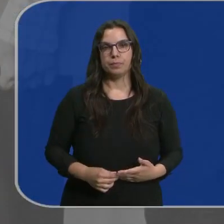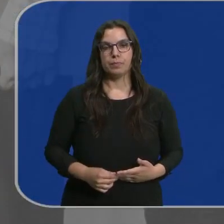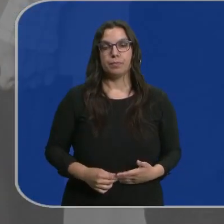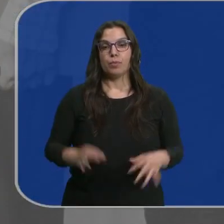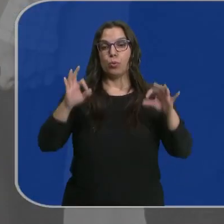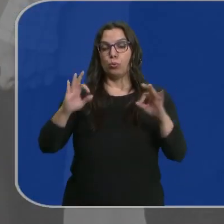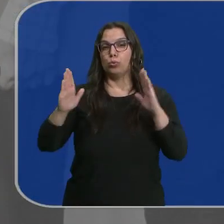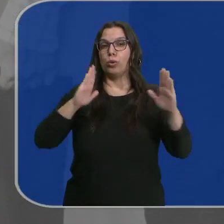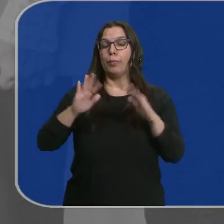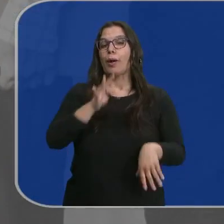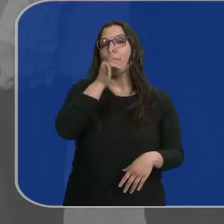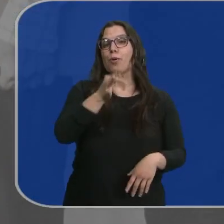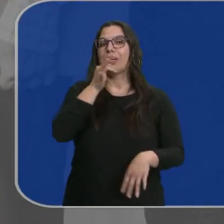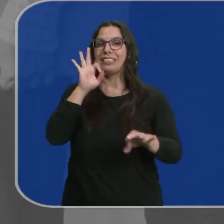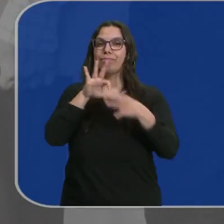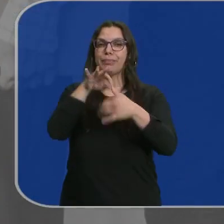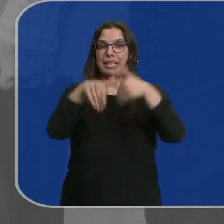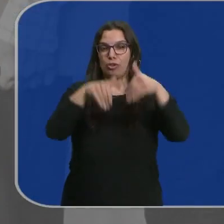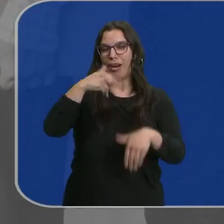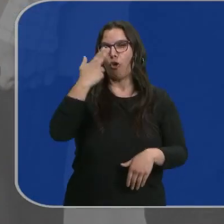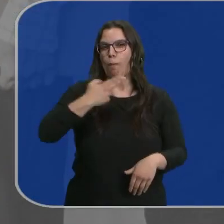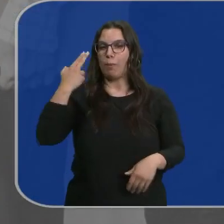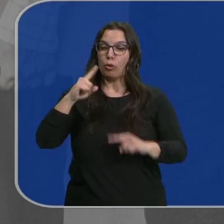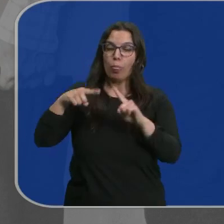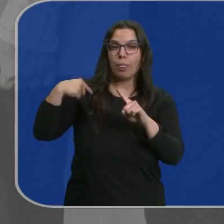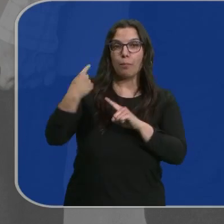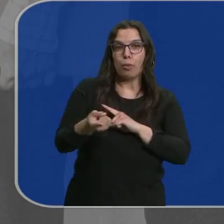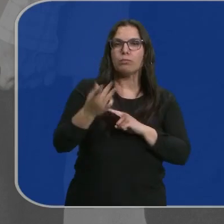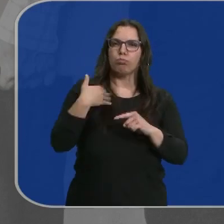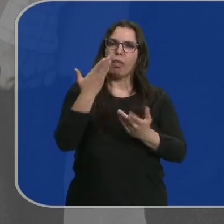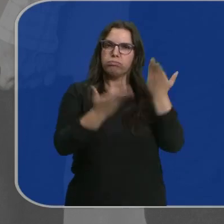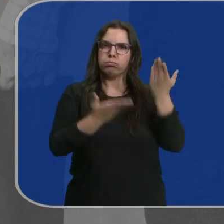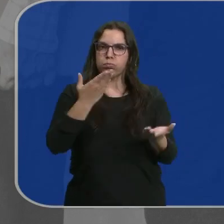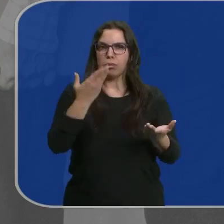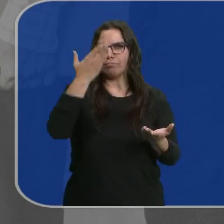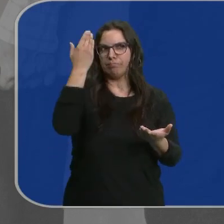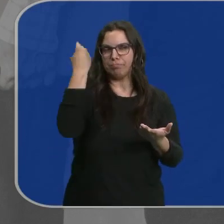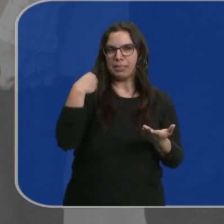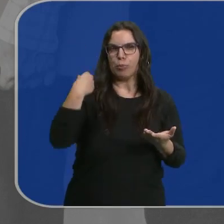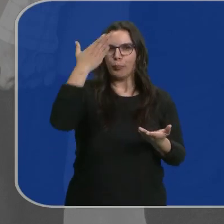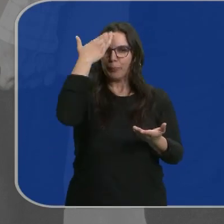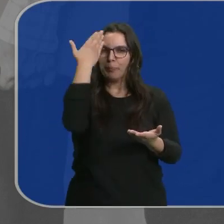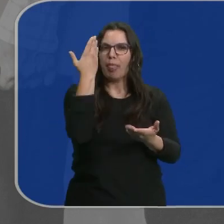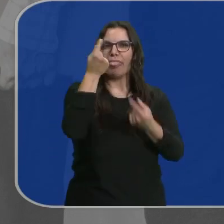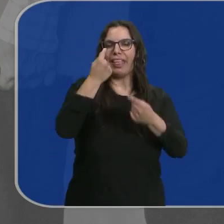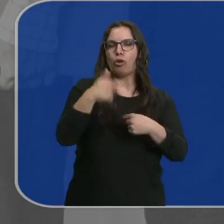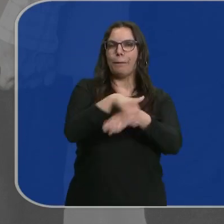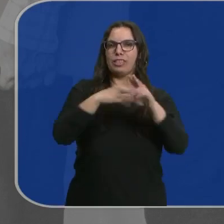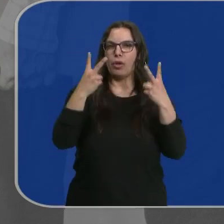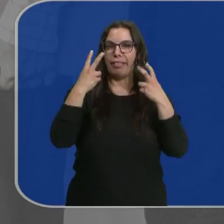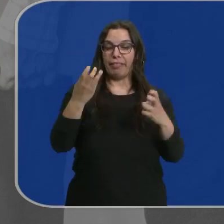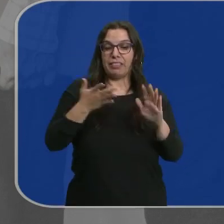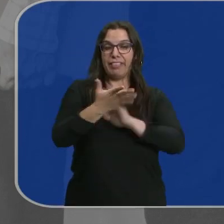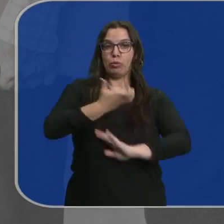Entramos en la época de las promesas electorales, unos compromisos que después se pueden evaluar con los datos del Ministerio de Hacienda, como en qué han